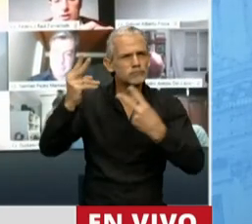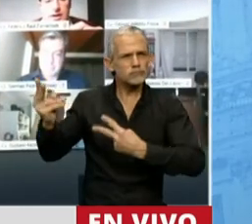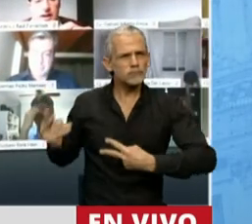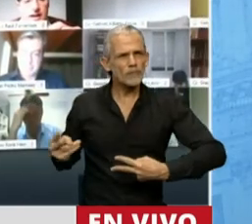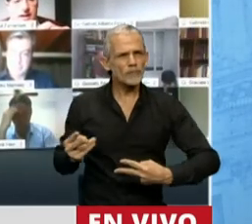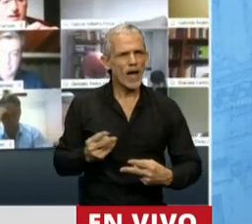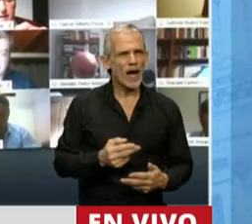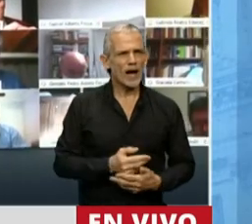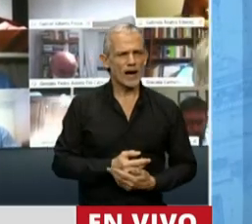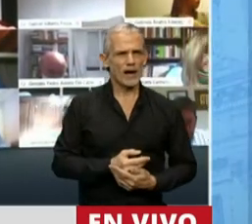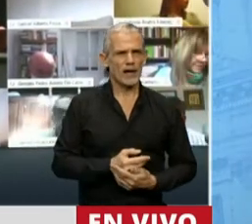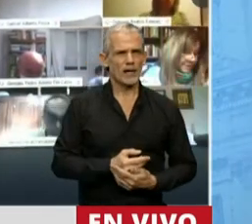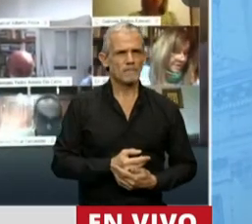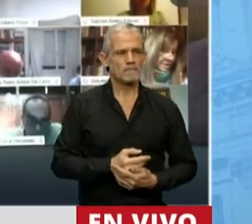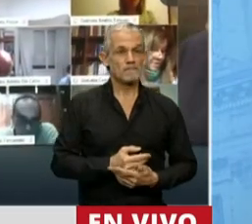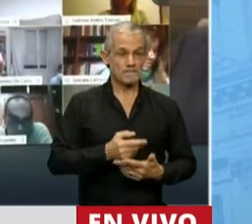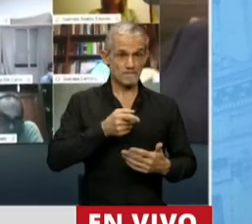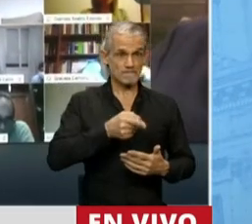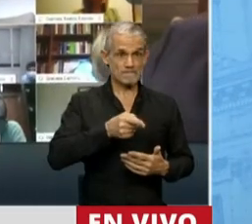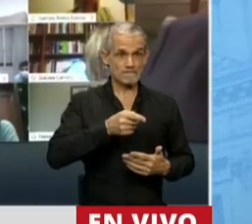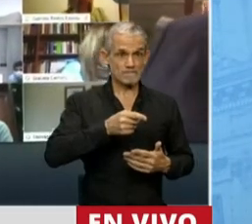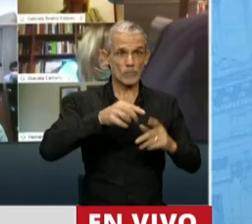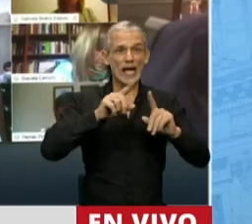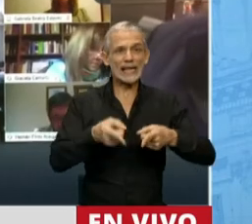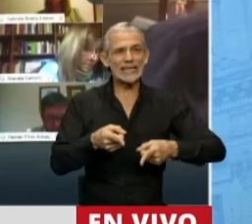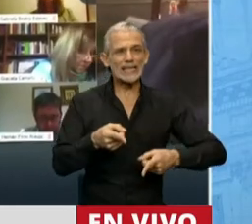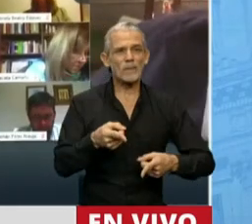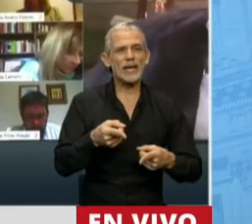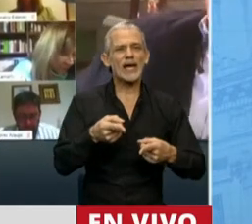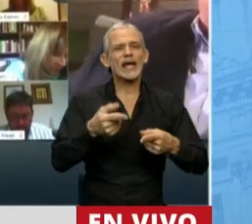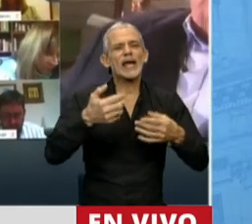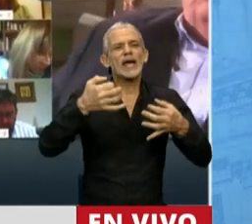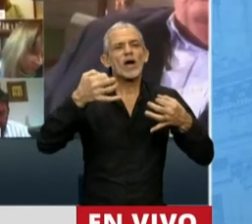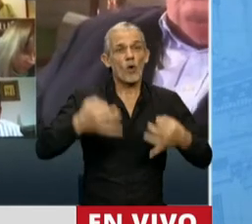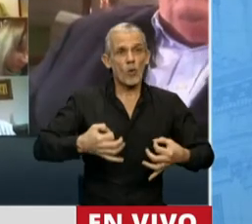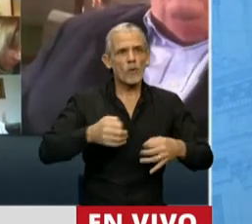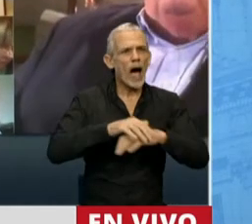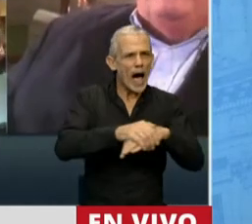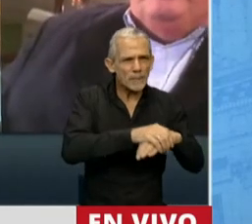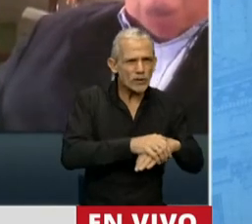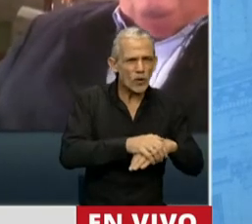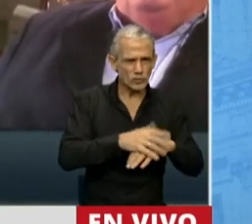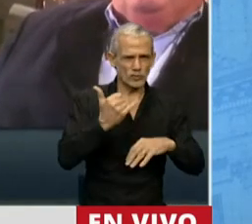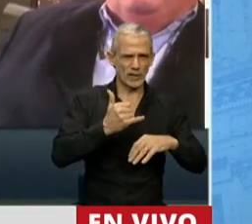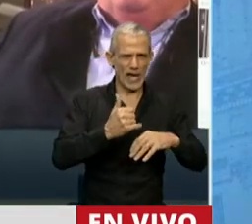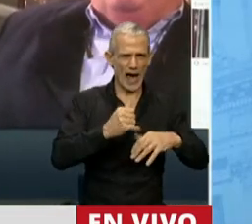cumplió con los amigos que él tenía en la región.